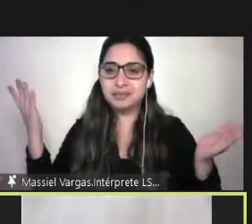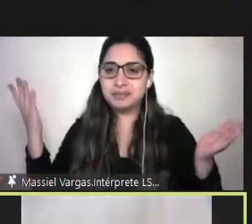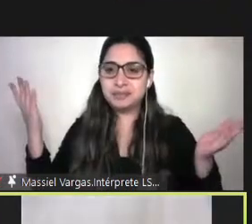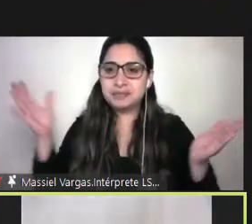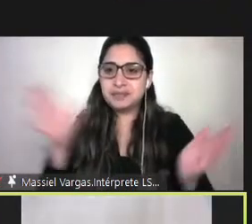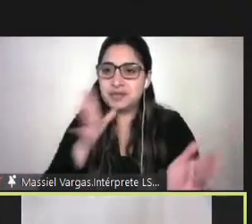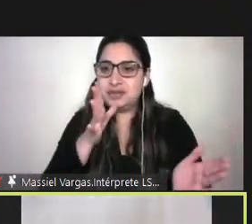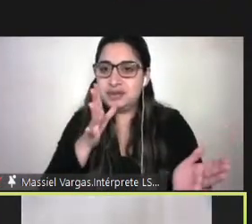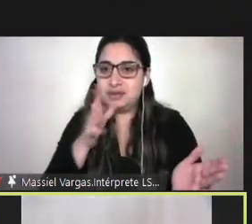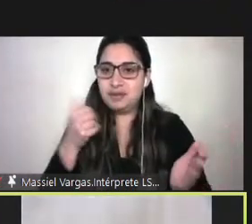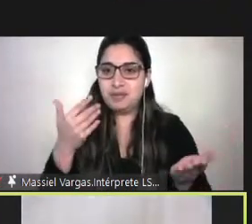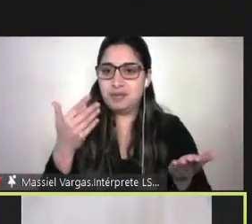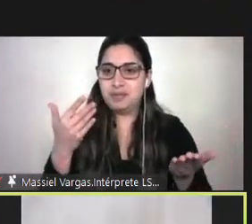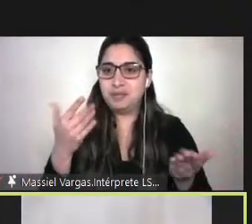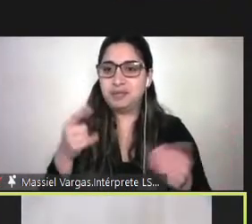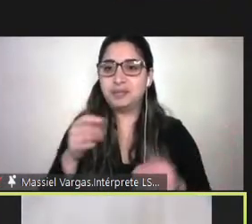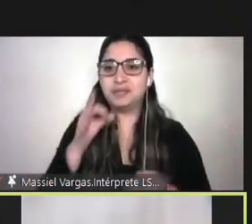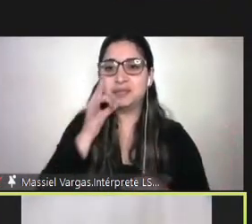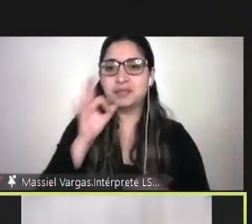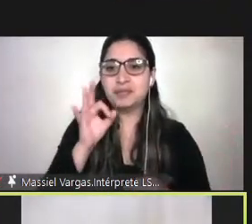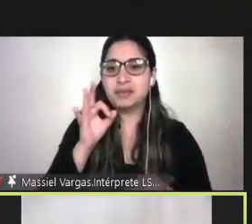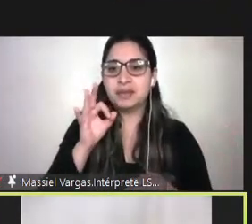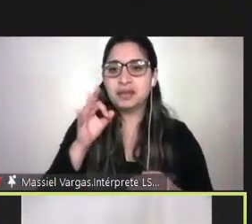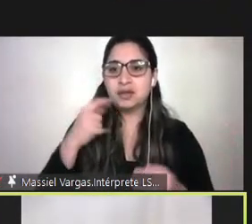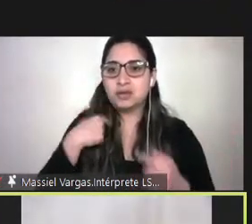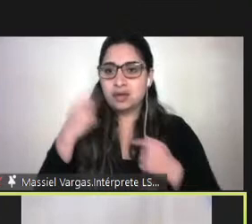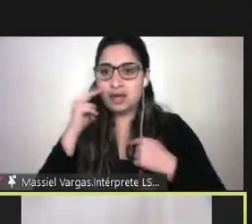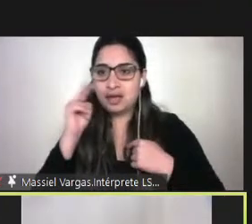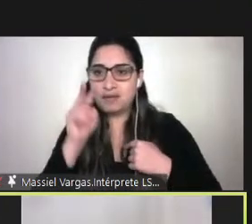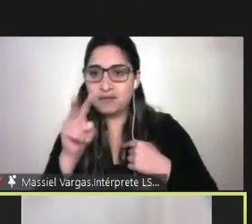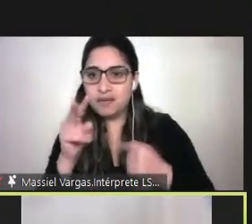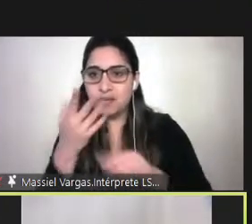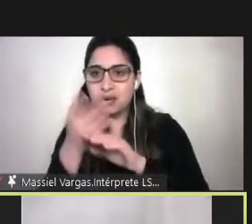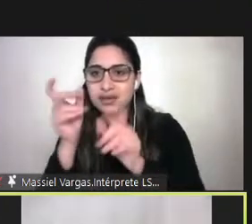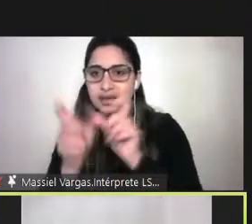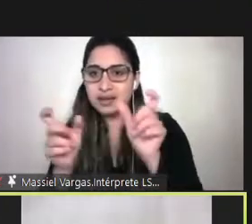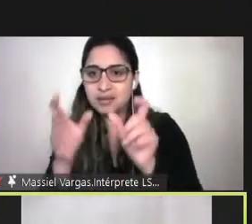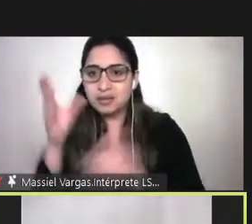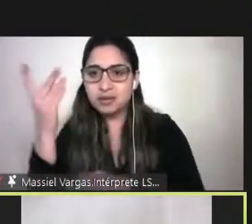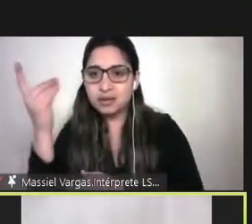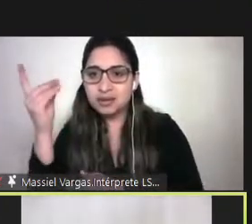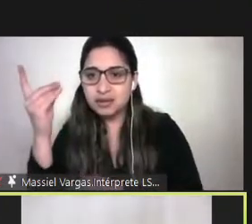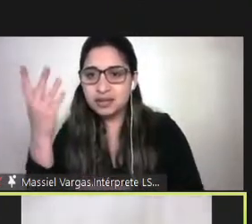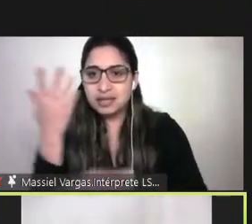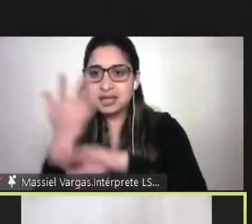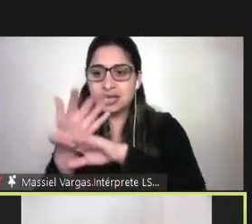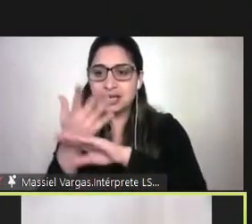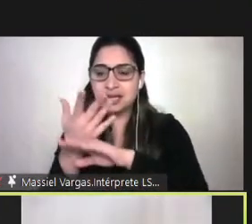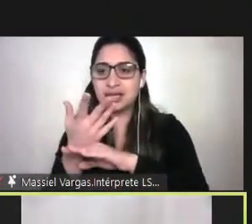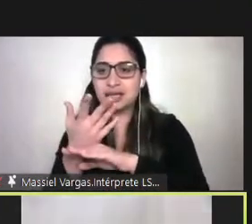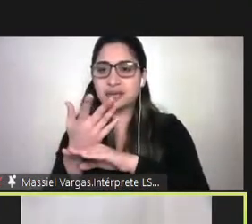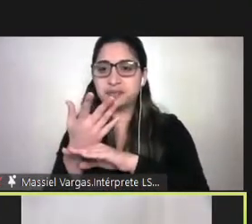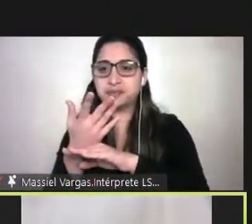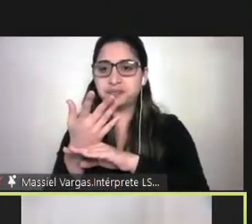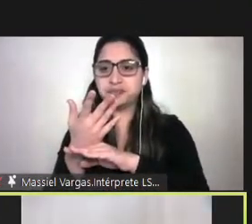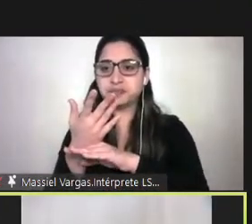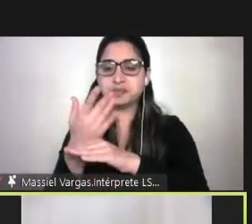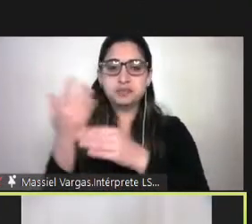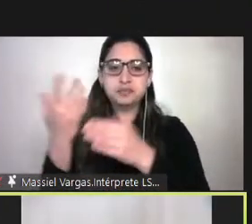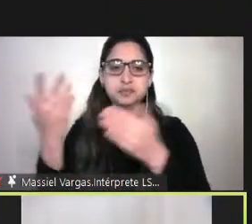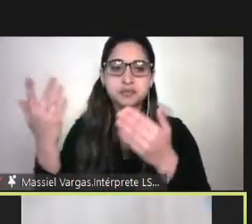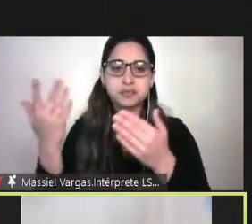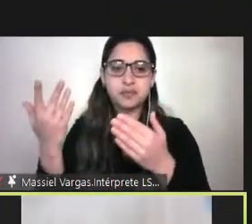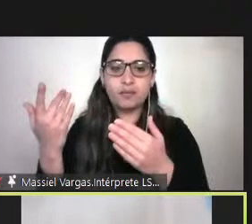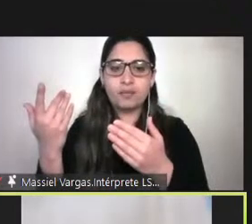podemos reconocer un nosotros y un ellos sino que estas personas que van a tener un apellido y que ese apellido puede ser más